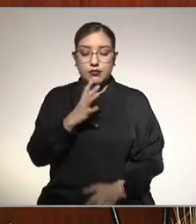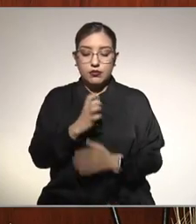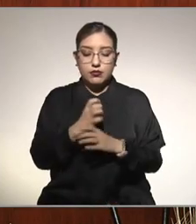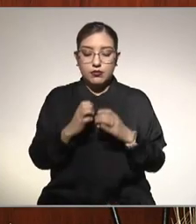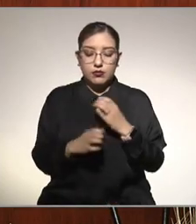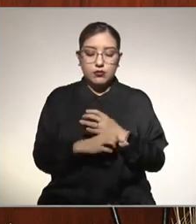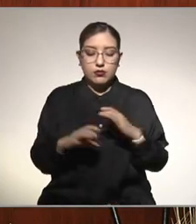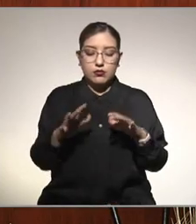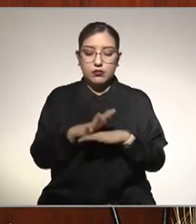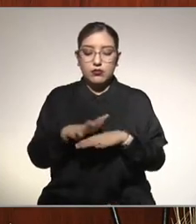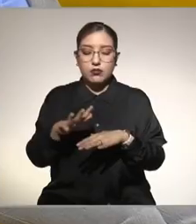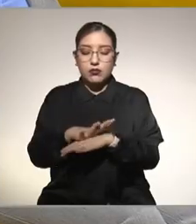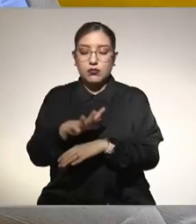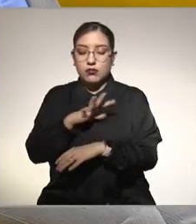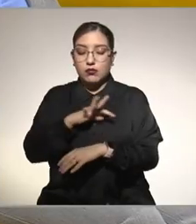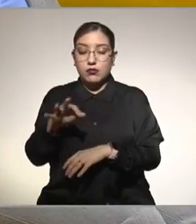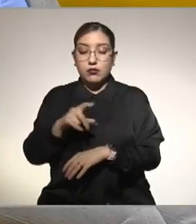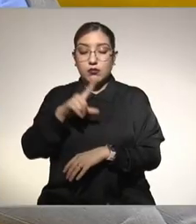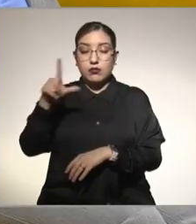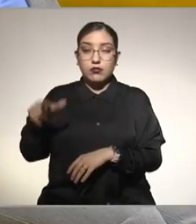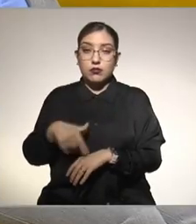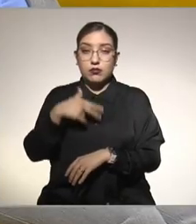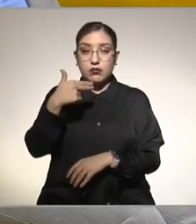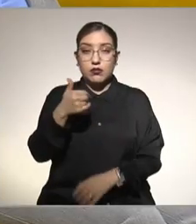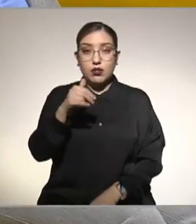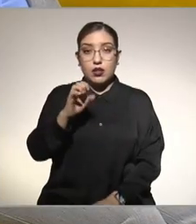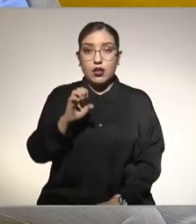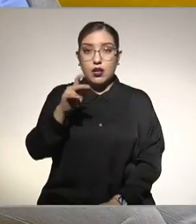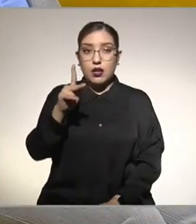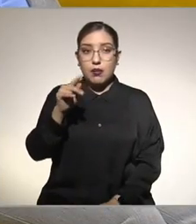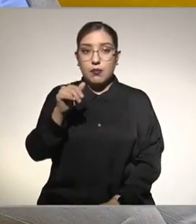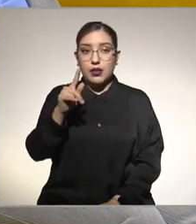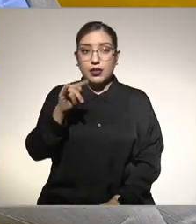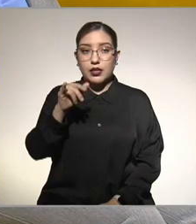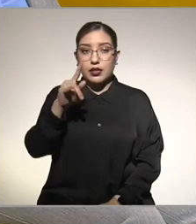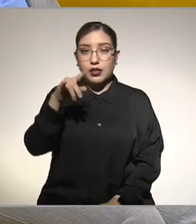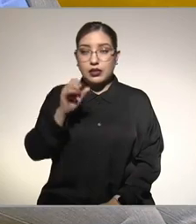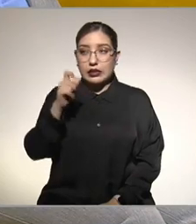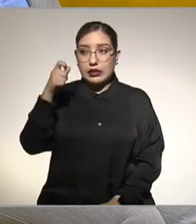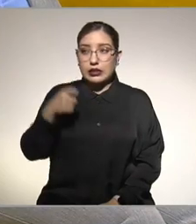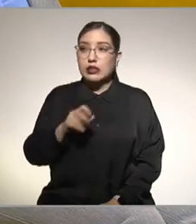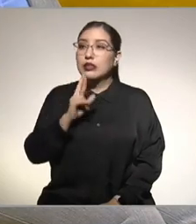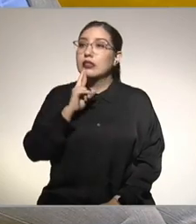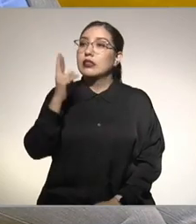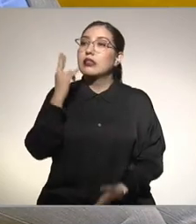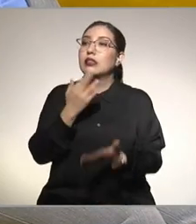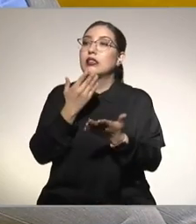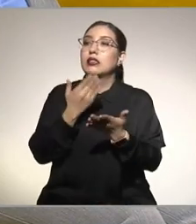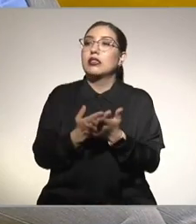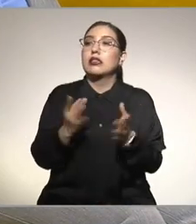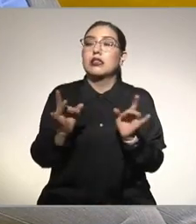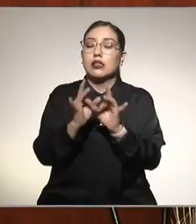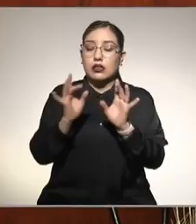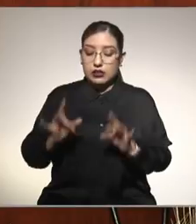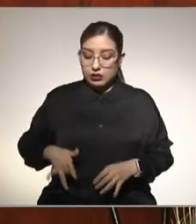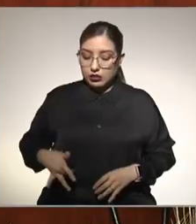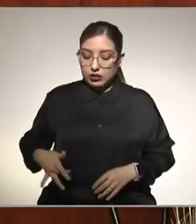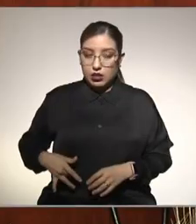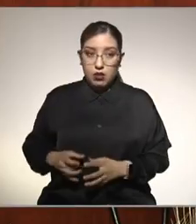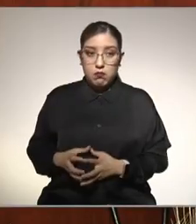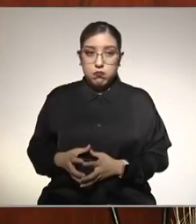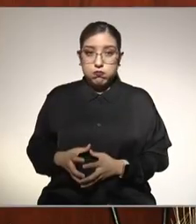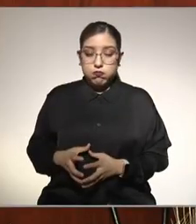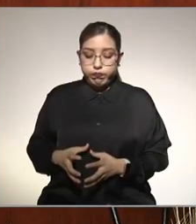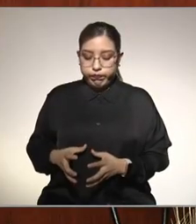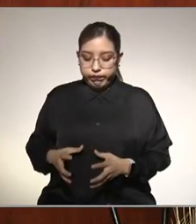generar la hepatitis es decir una respuesta inflamatoria del hígado en contra de estas células que tienen